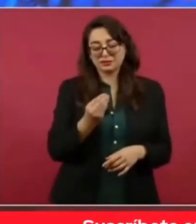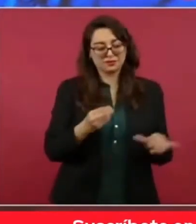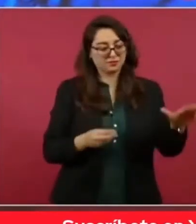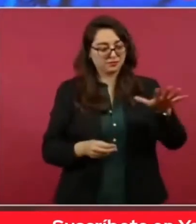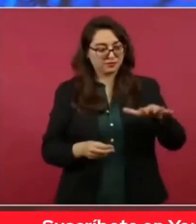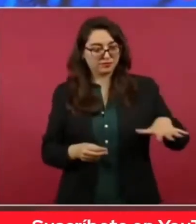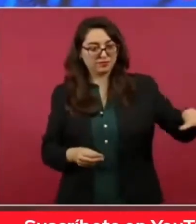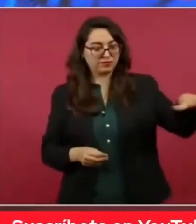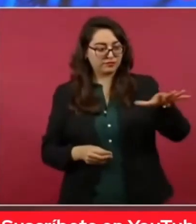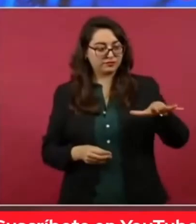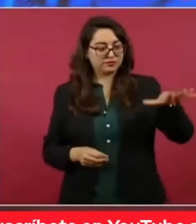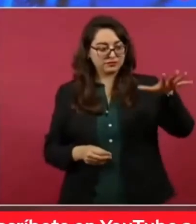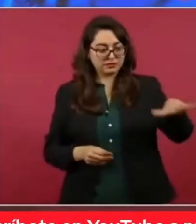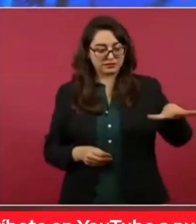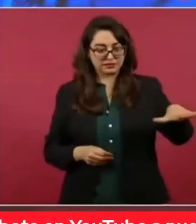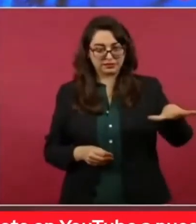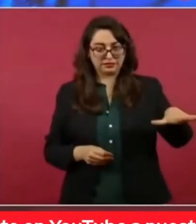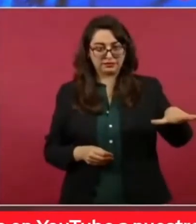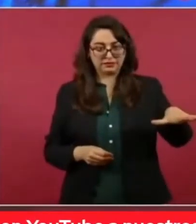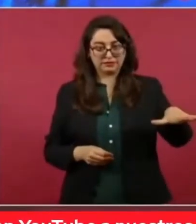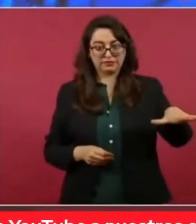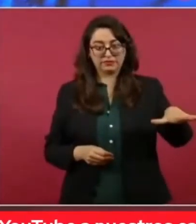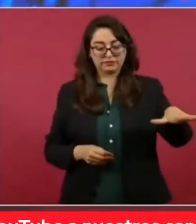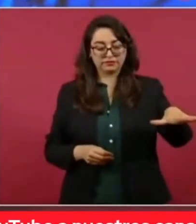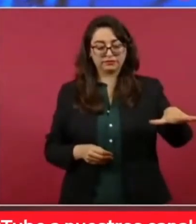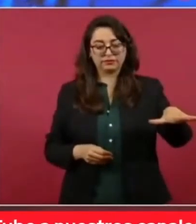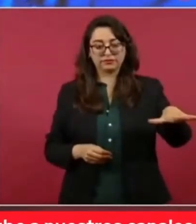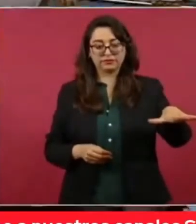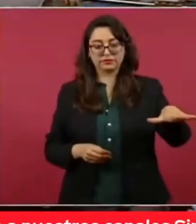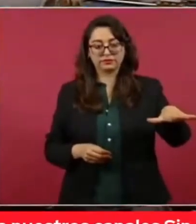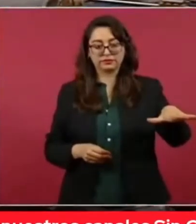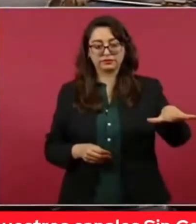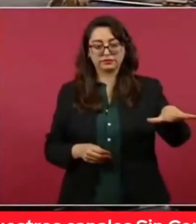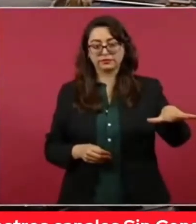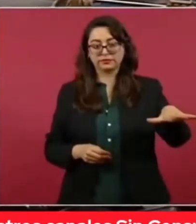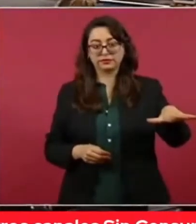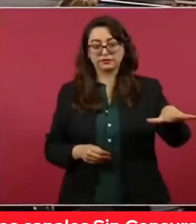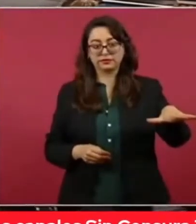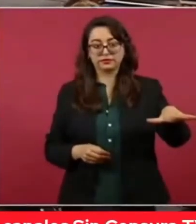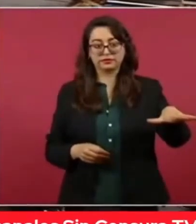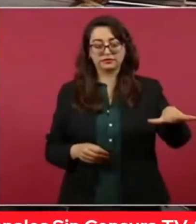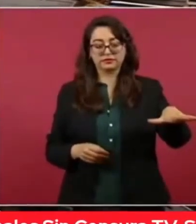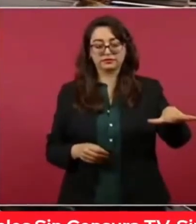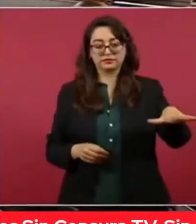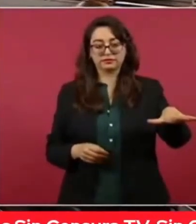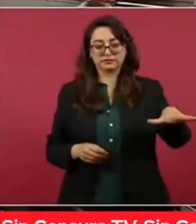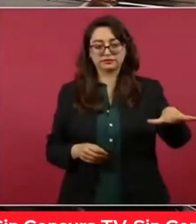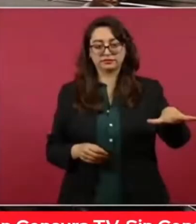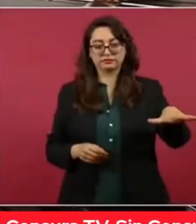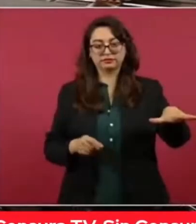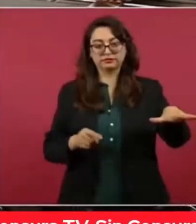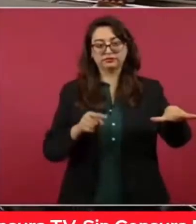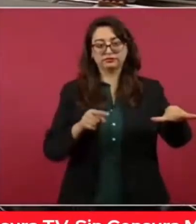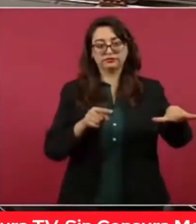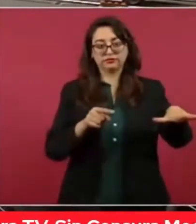Entonces, no sé si estaba más hacia acá, ¿verdad?